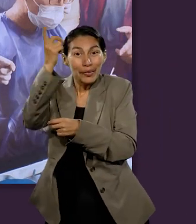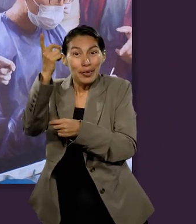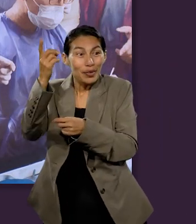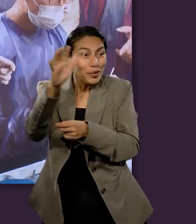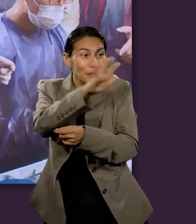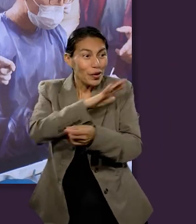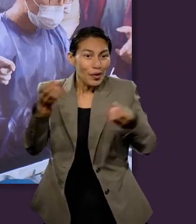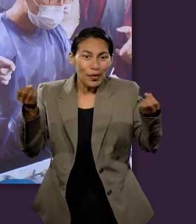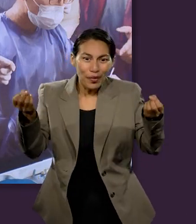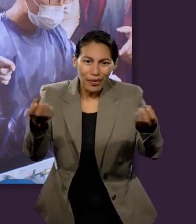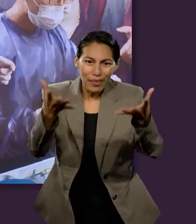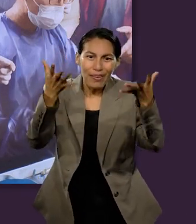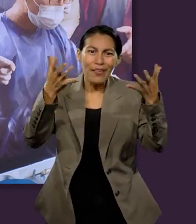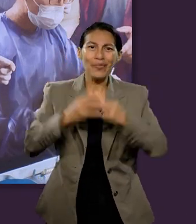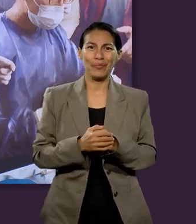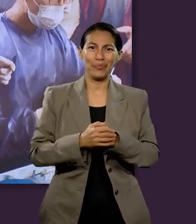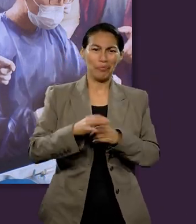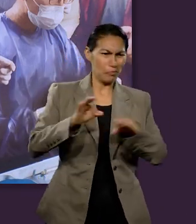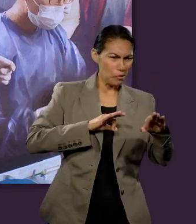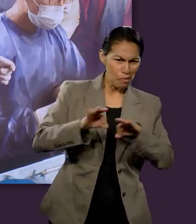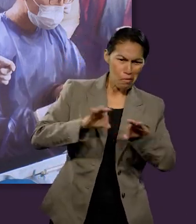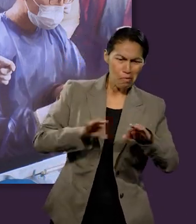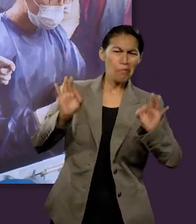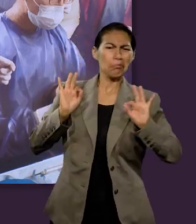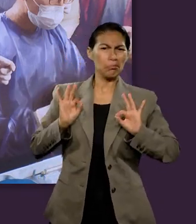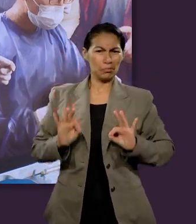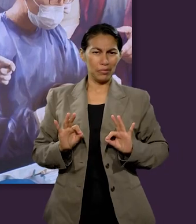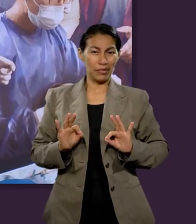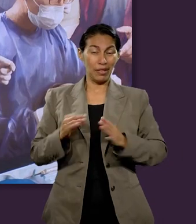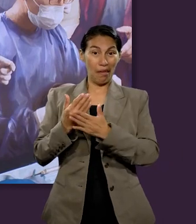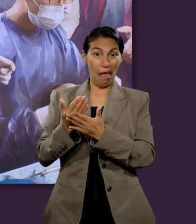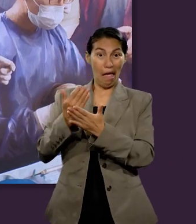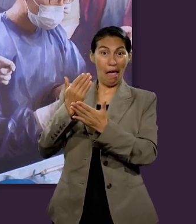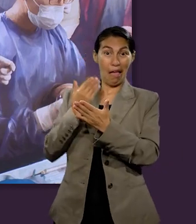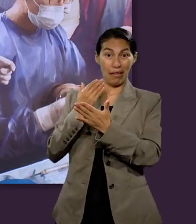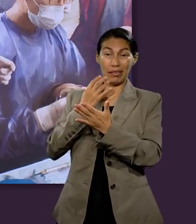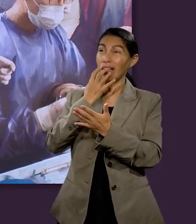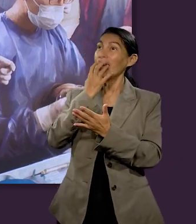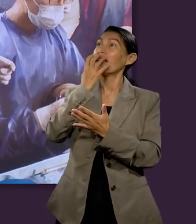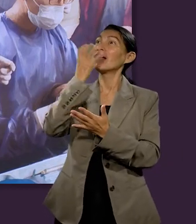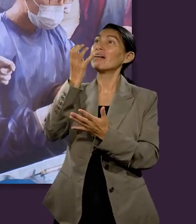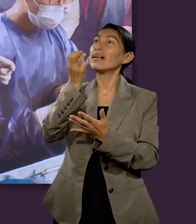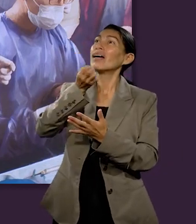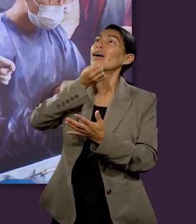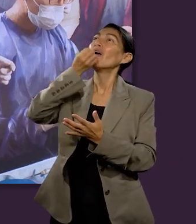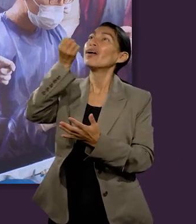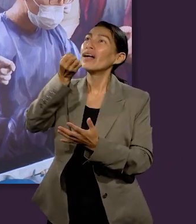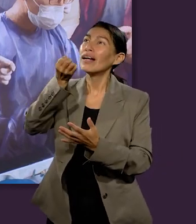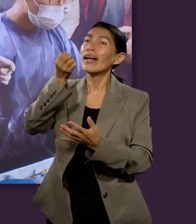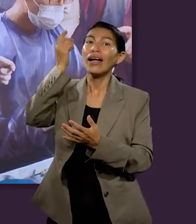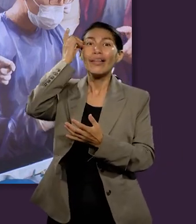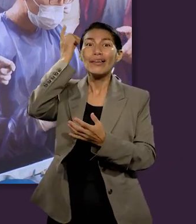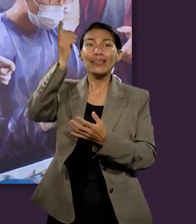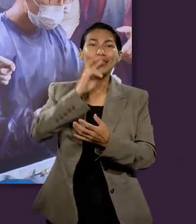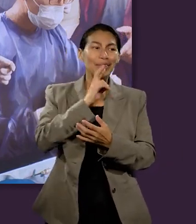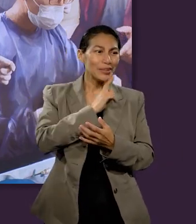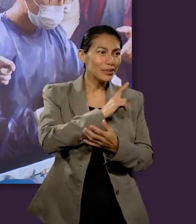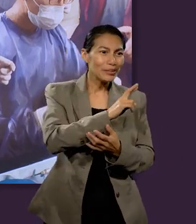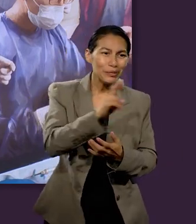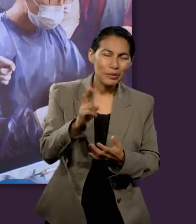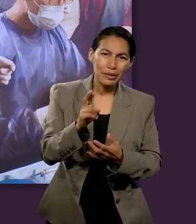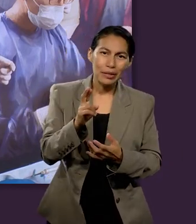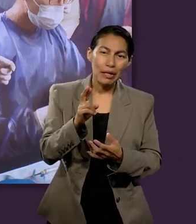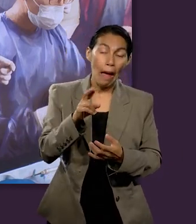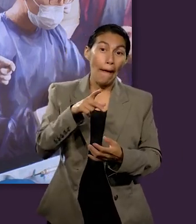todo lo que Dios había creado. Iban a trabajar y no iba a ser en vano. Y antes de que clamaran, Dios les iba a responder.